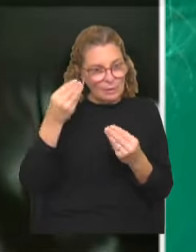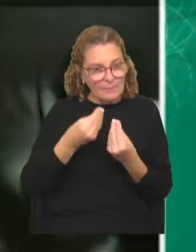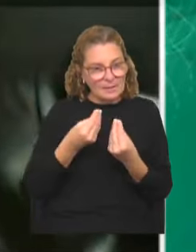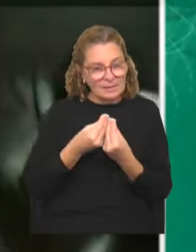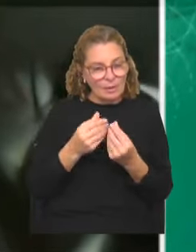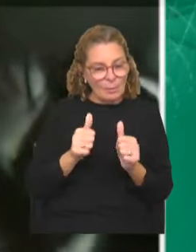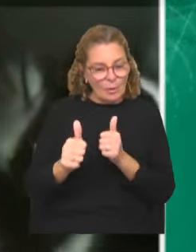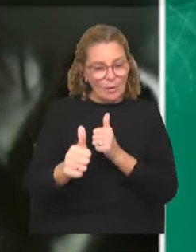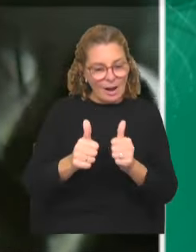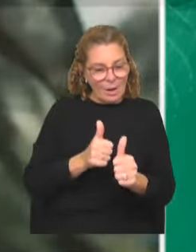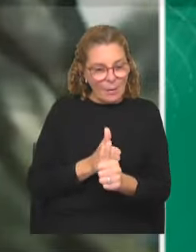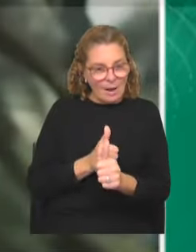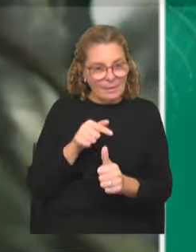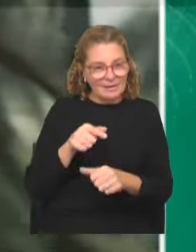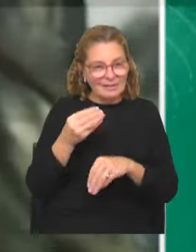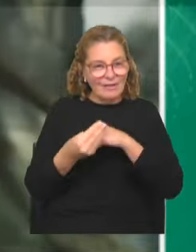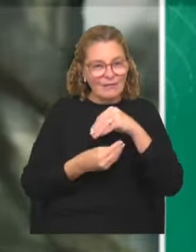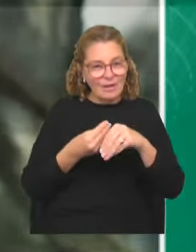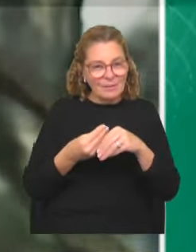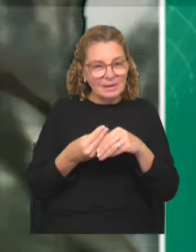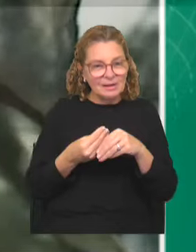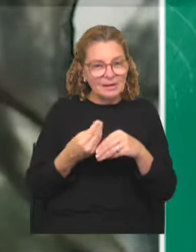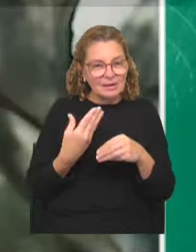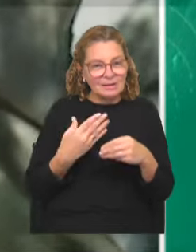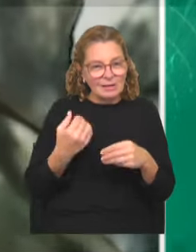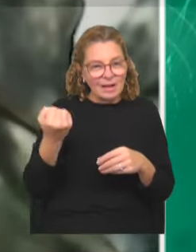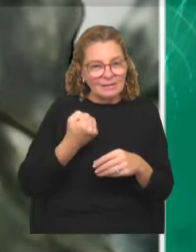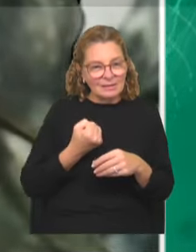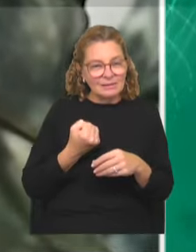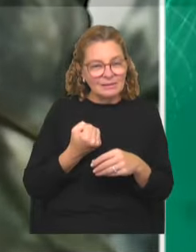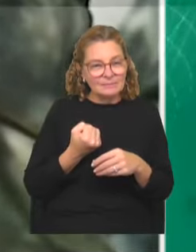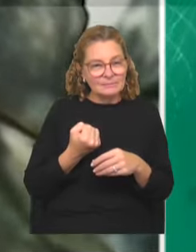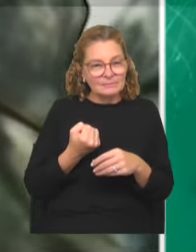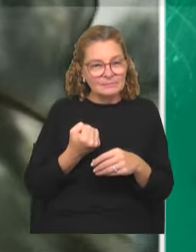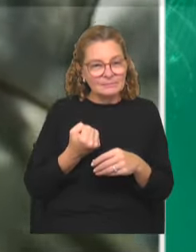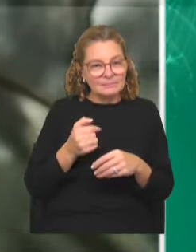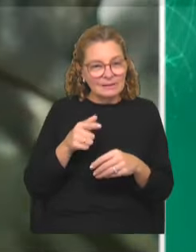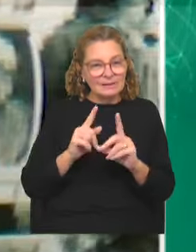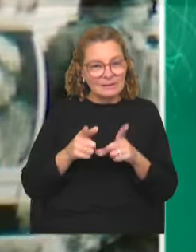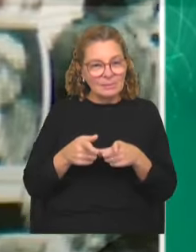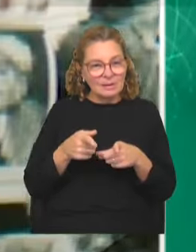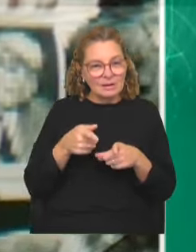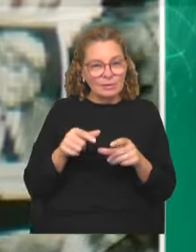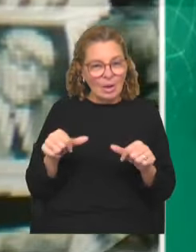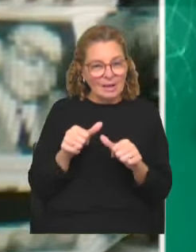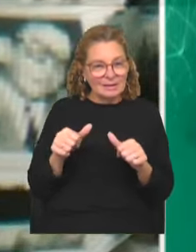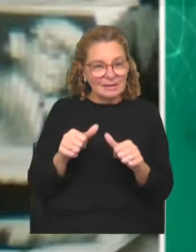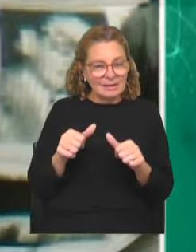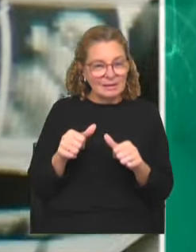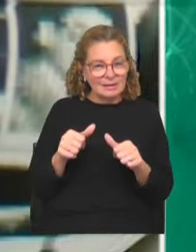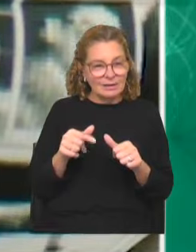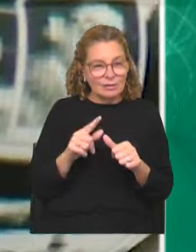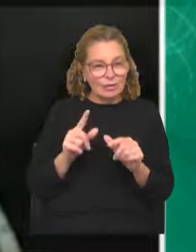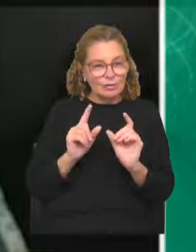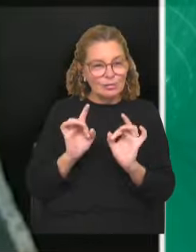ponerme en el lugar de lo que había sido para esas familias este asesinato. Y, a su vez, eso hacía que también no fuese